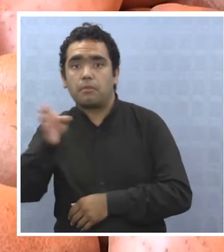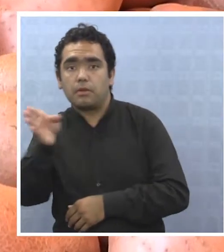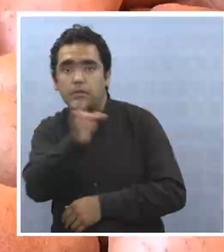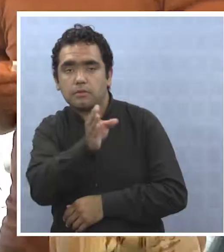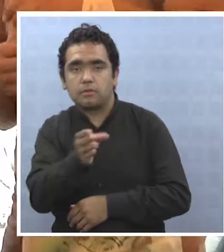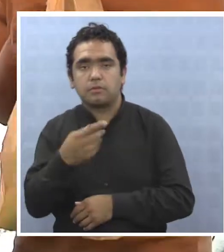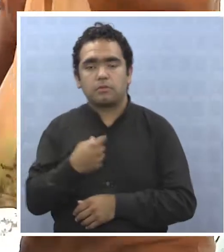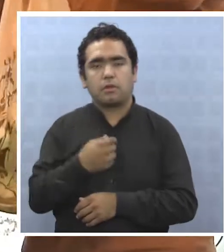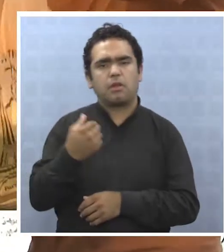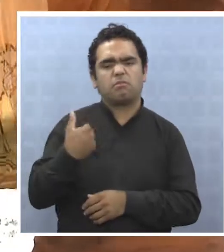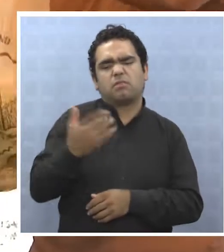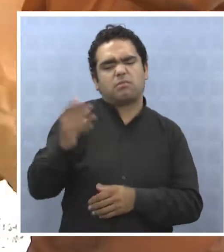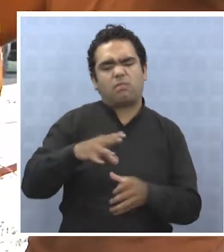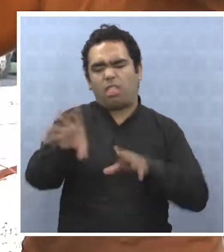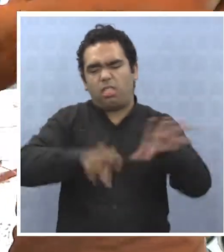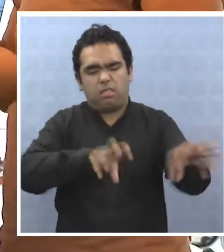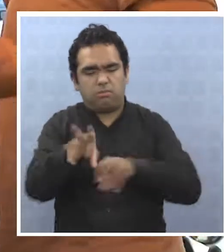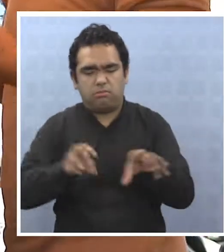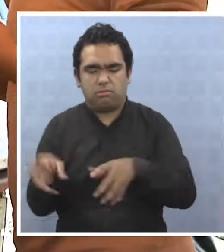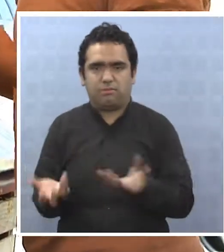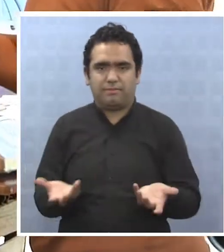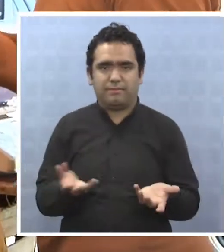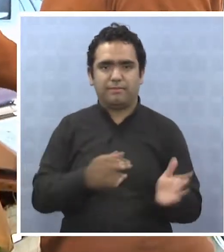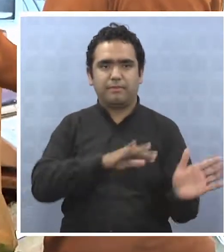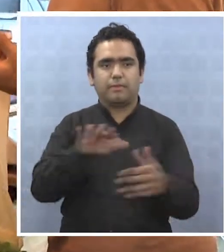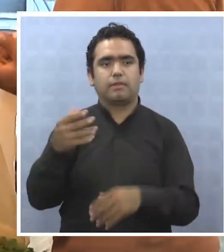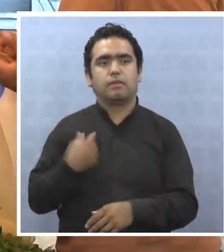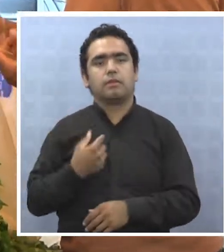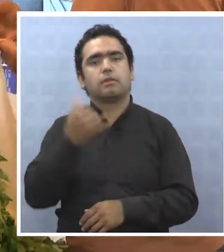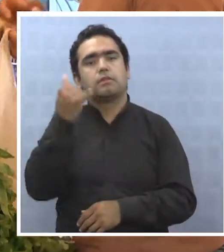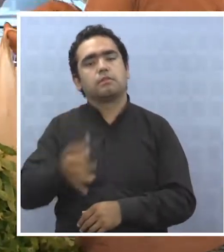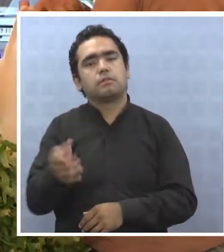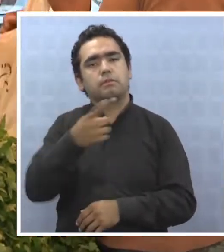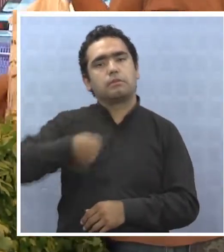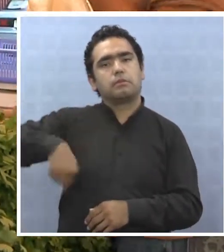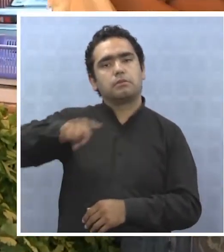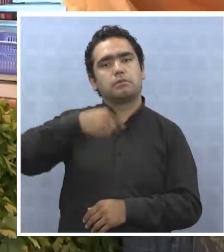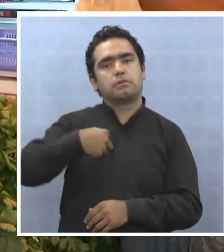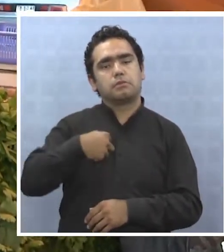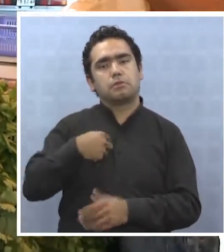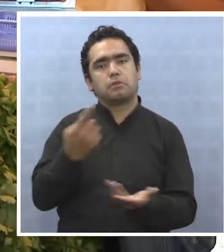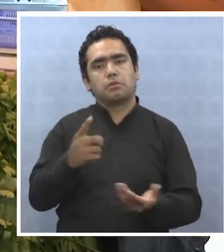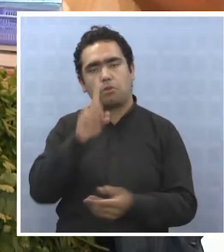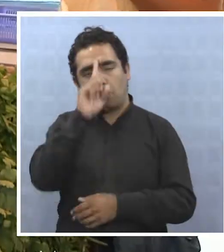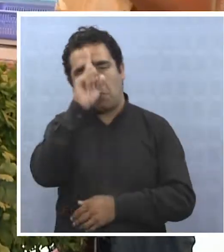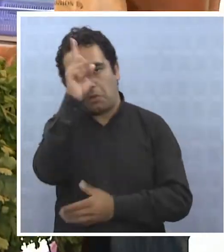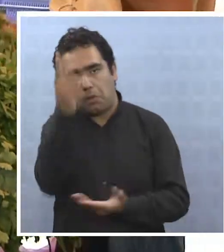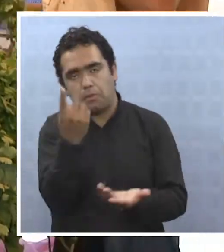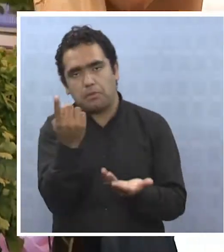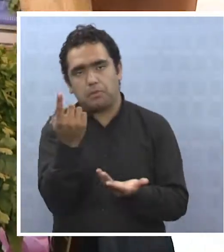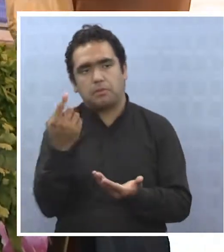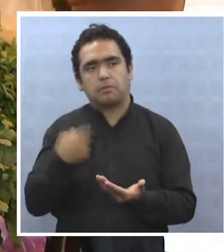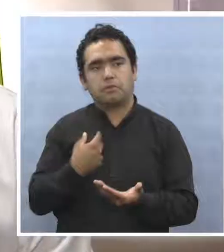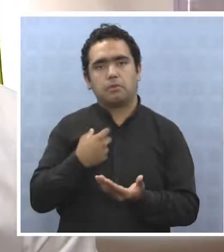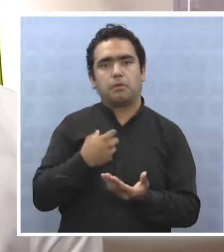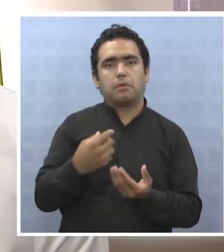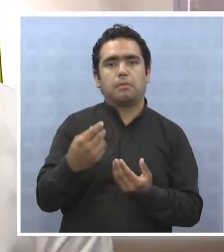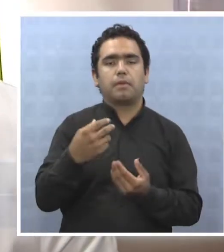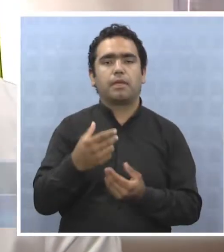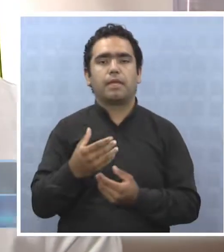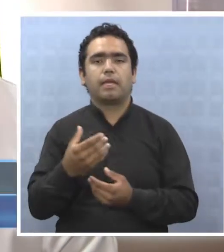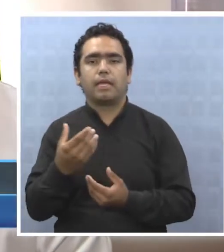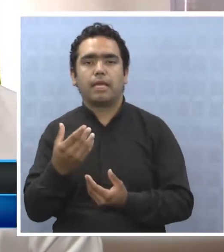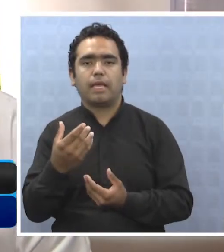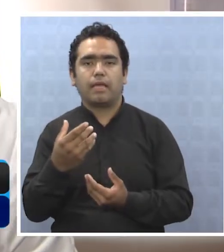importarle al momento de elegir sus alimentos. Generalmente uno está acostumbrado a ingerir más bien hidratos de